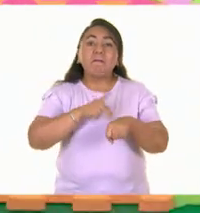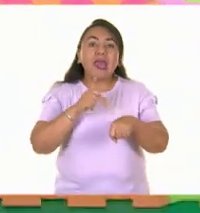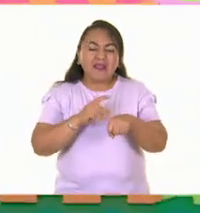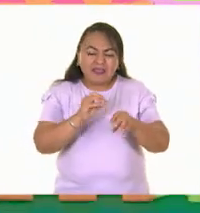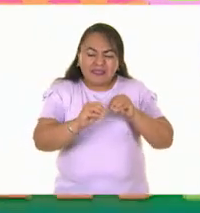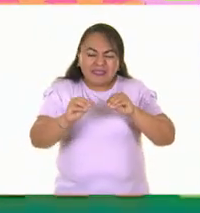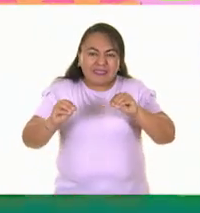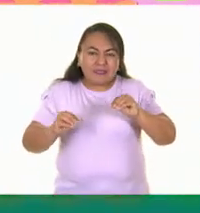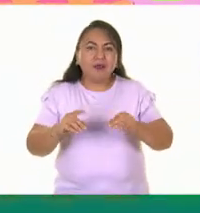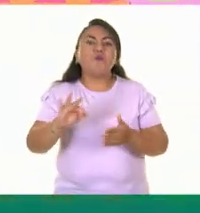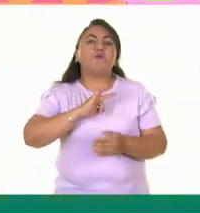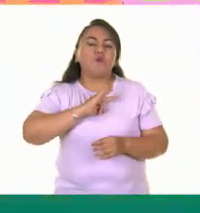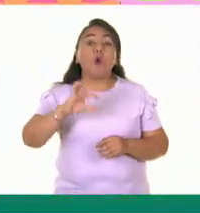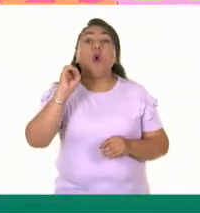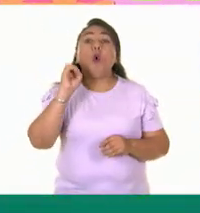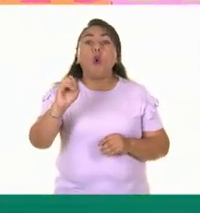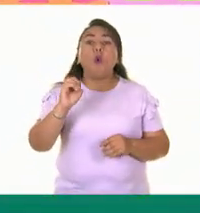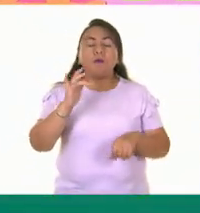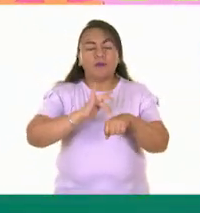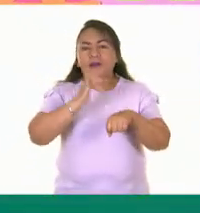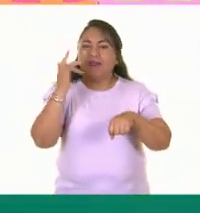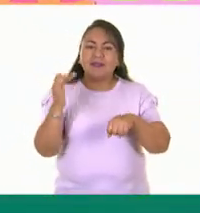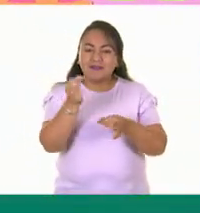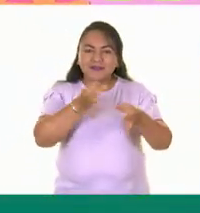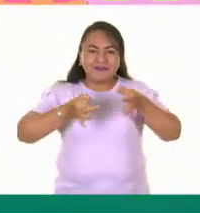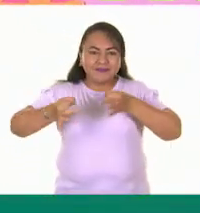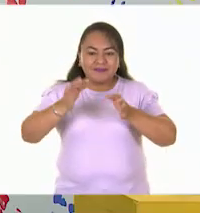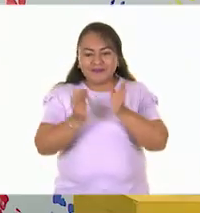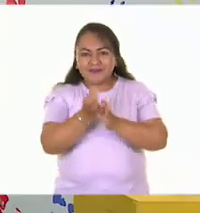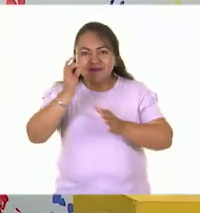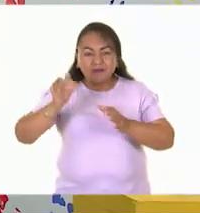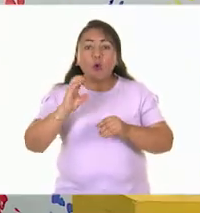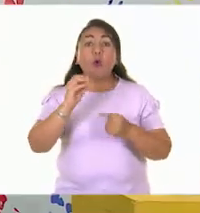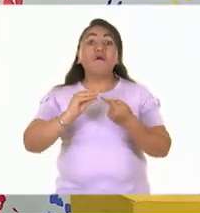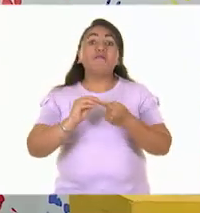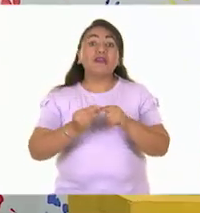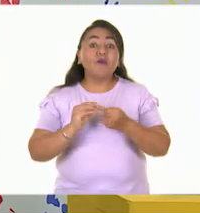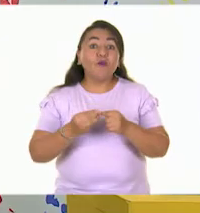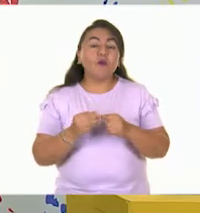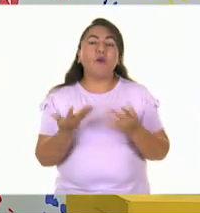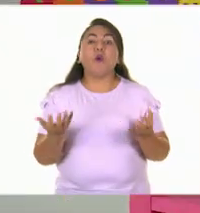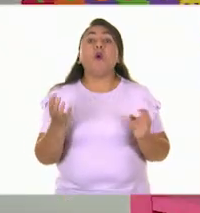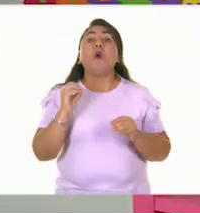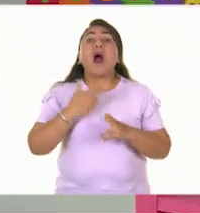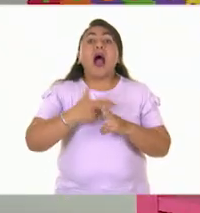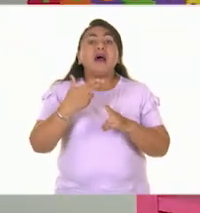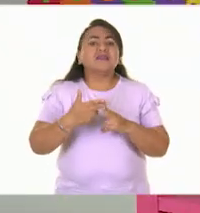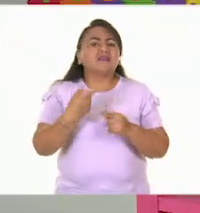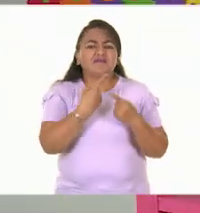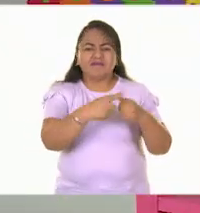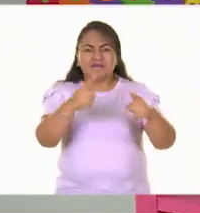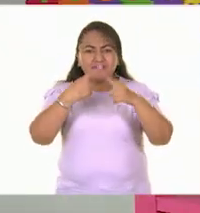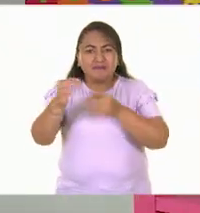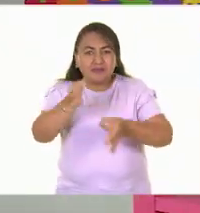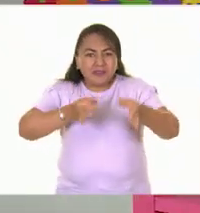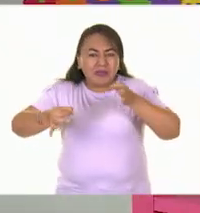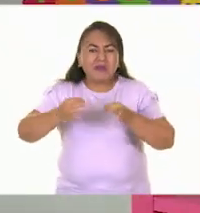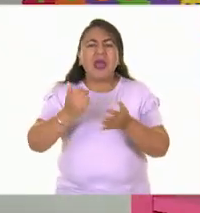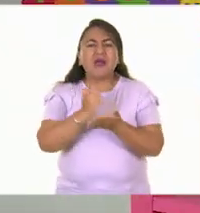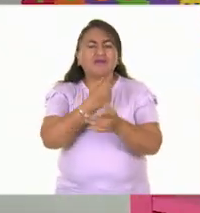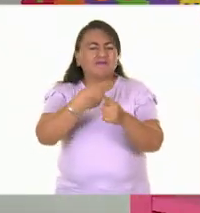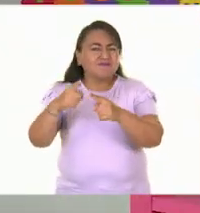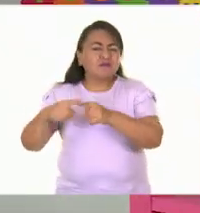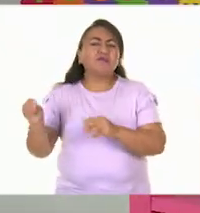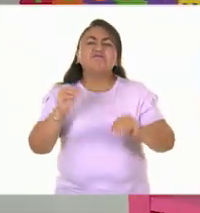Unas piedritas. Por ejemplo, unas lentejas o unos frijoles. También, incluso, aunque todos son semillas, pueden dar texturas diferentes, ¿verdad?